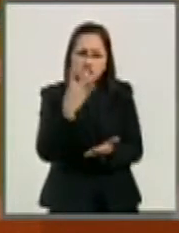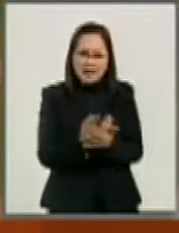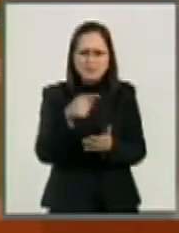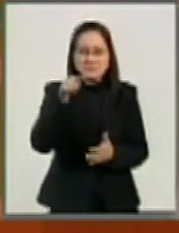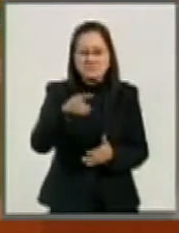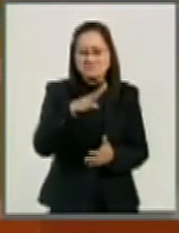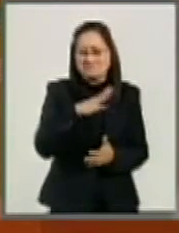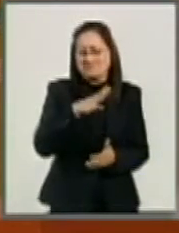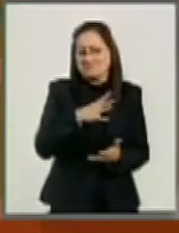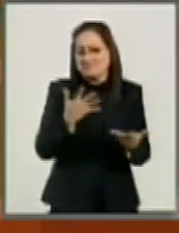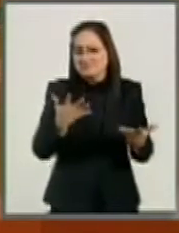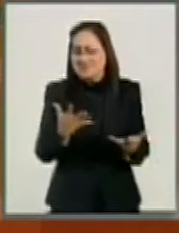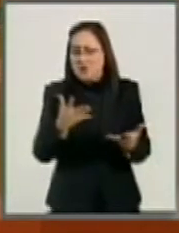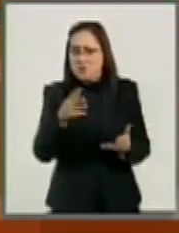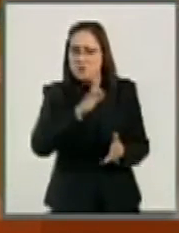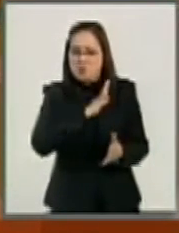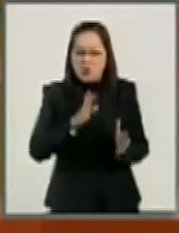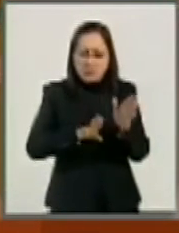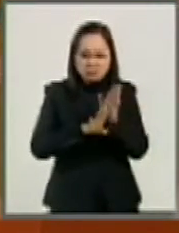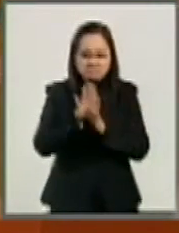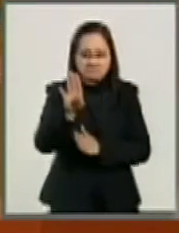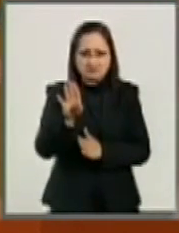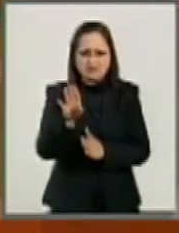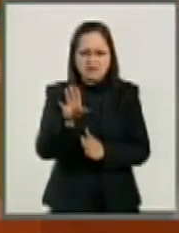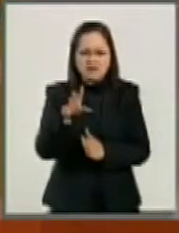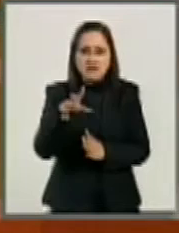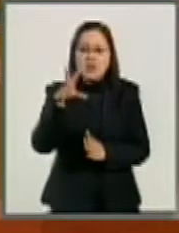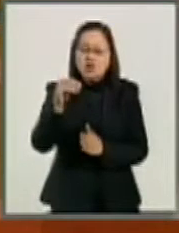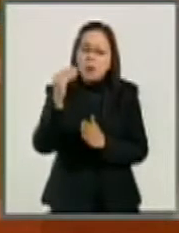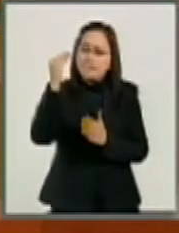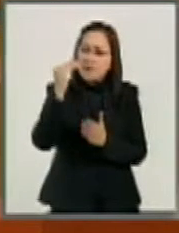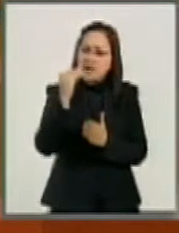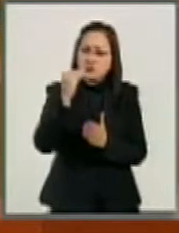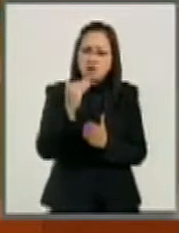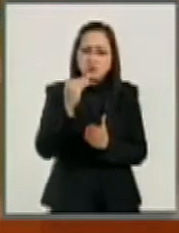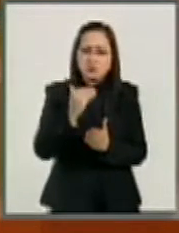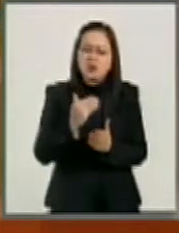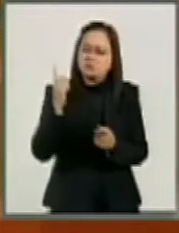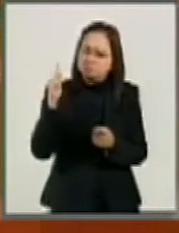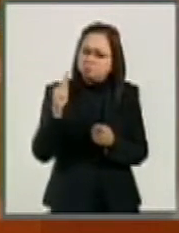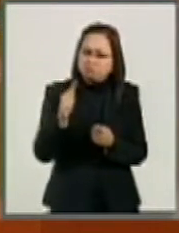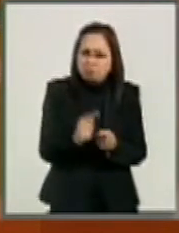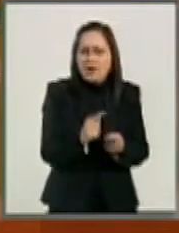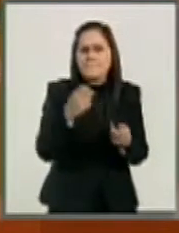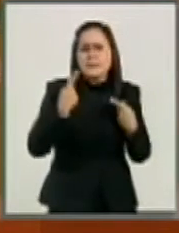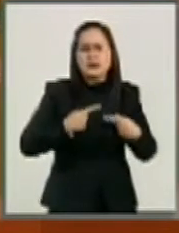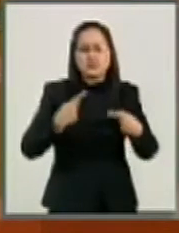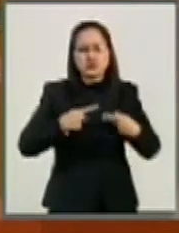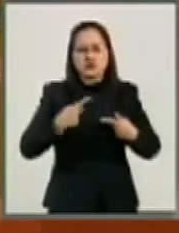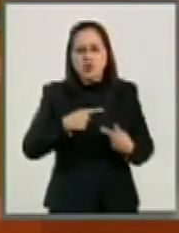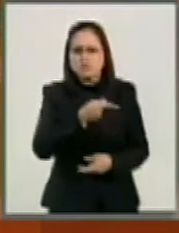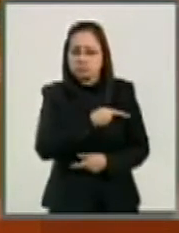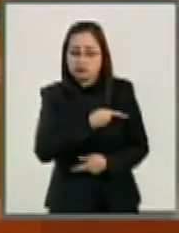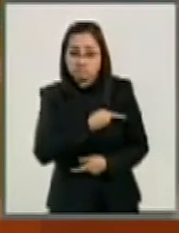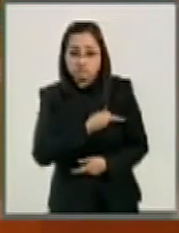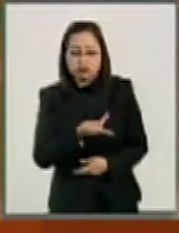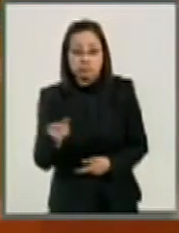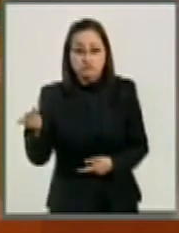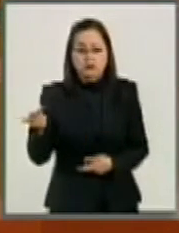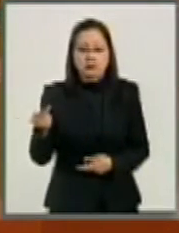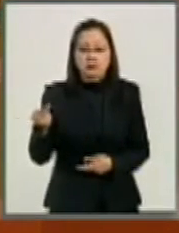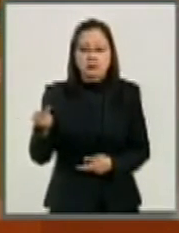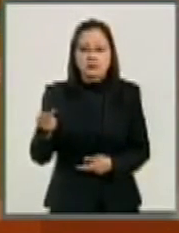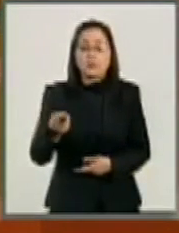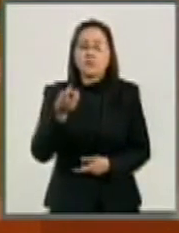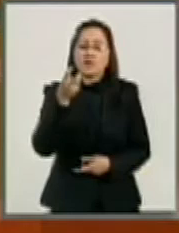Y en lugar de disminuir el número de habitantes que están en el umbral de la pobreza, este